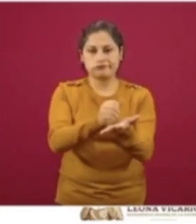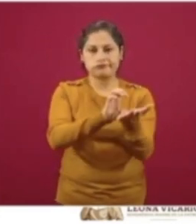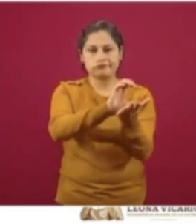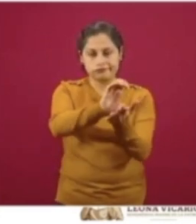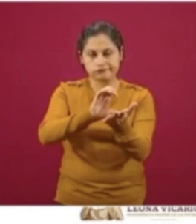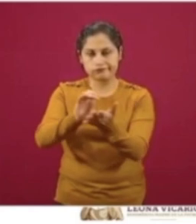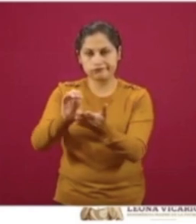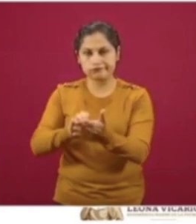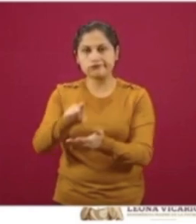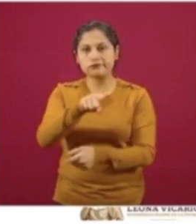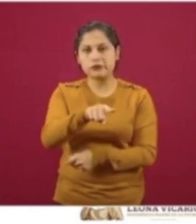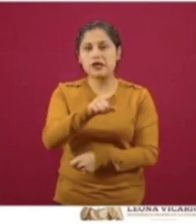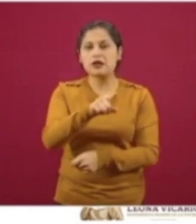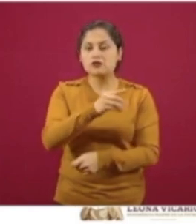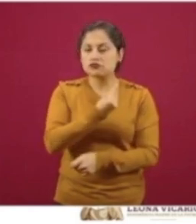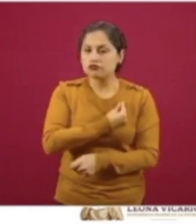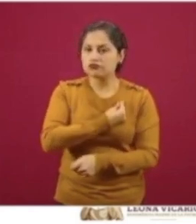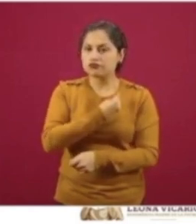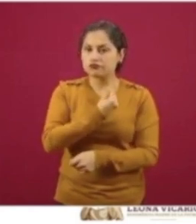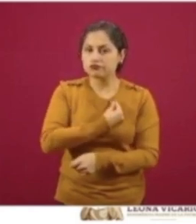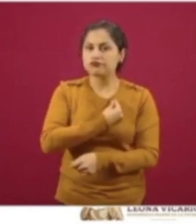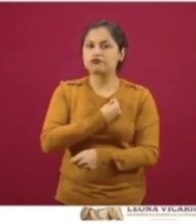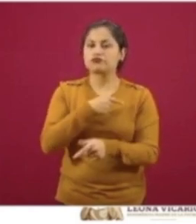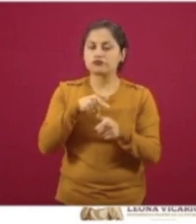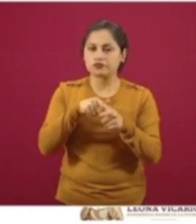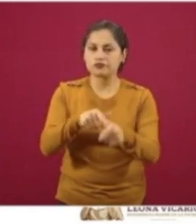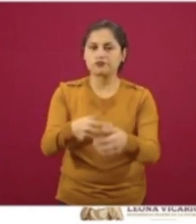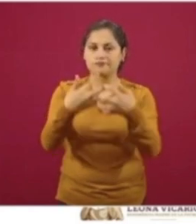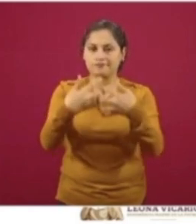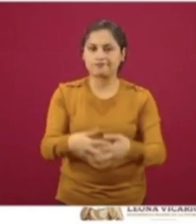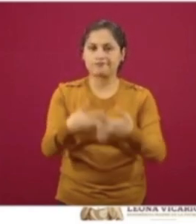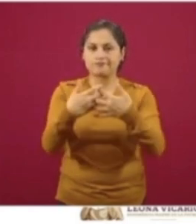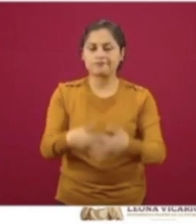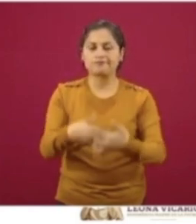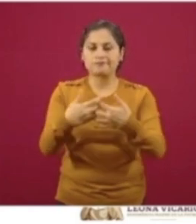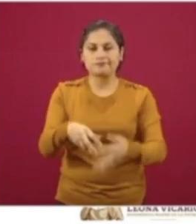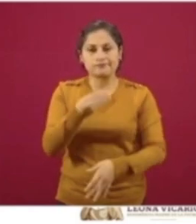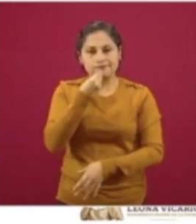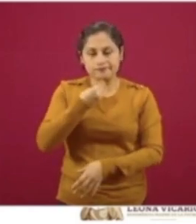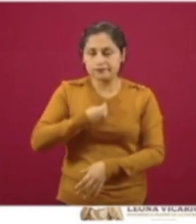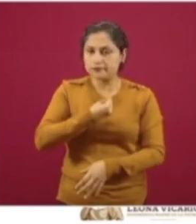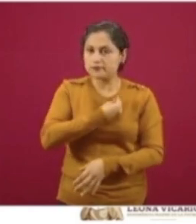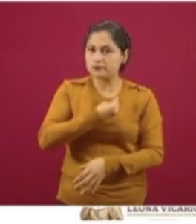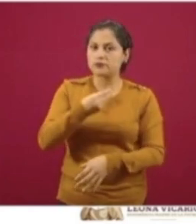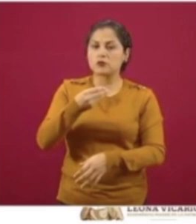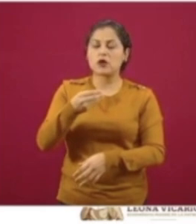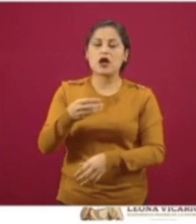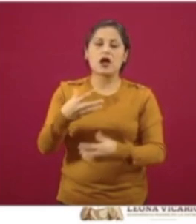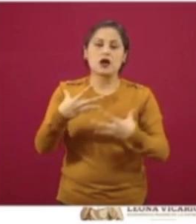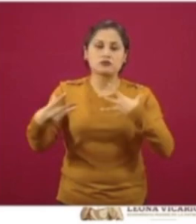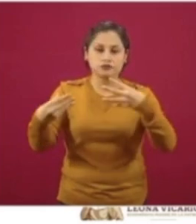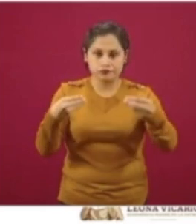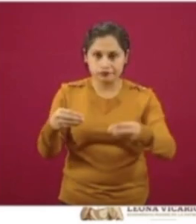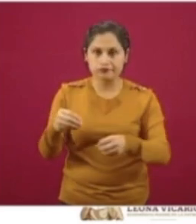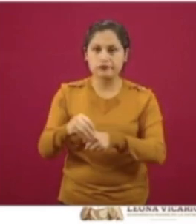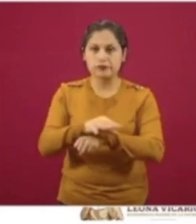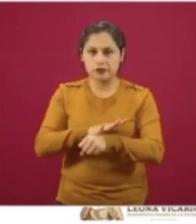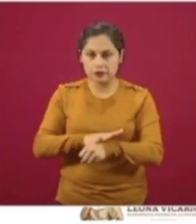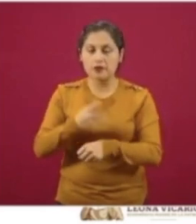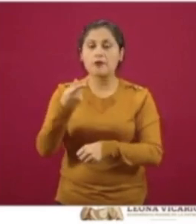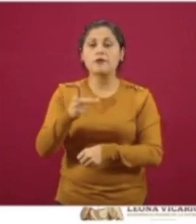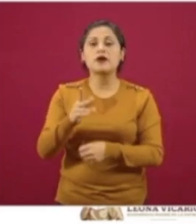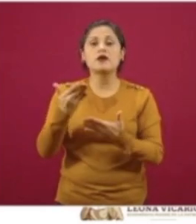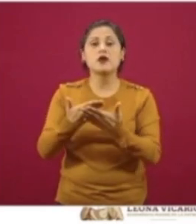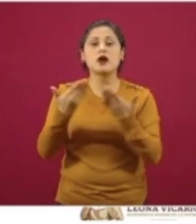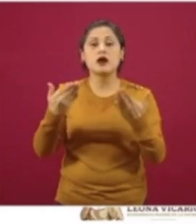enorme de seguir produciendo alimentos a pesar de la pandemia de coronavirus, de tal manera que entonces al día 15 de